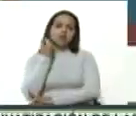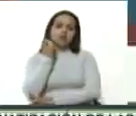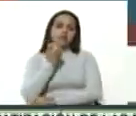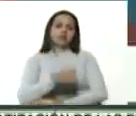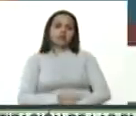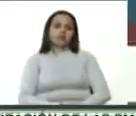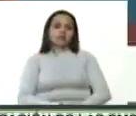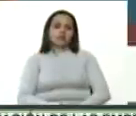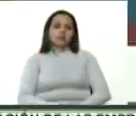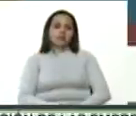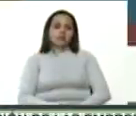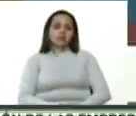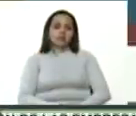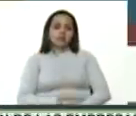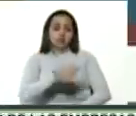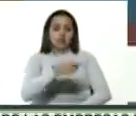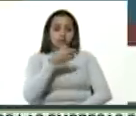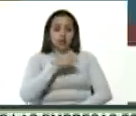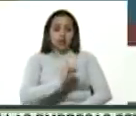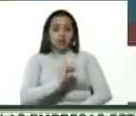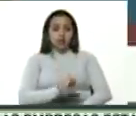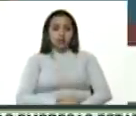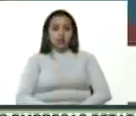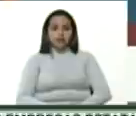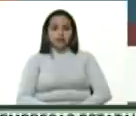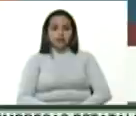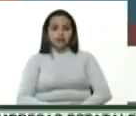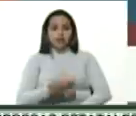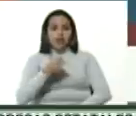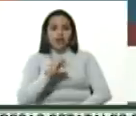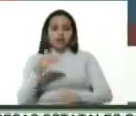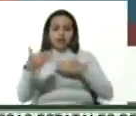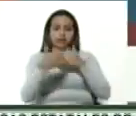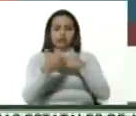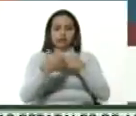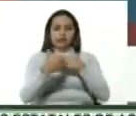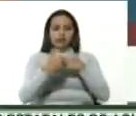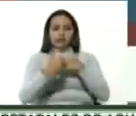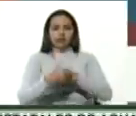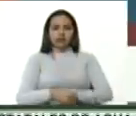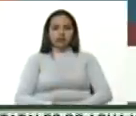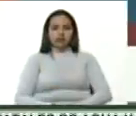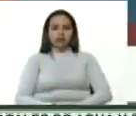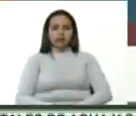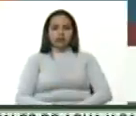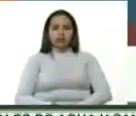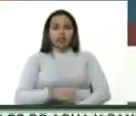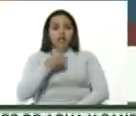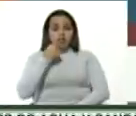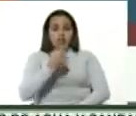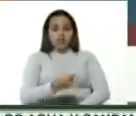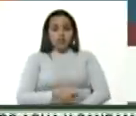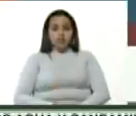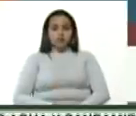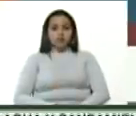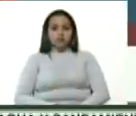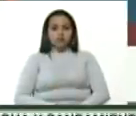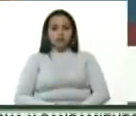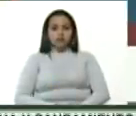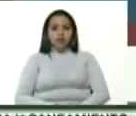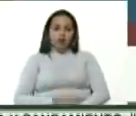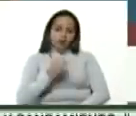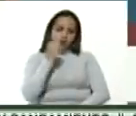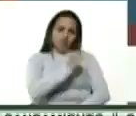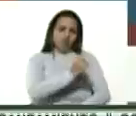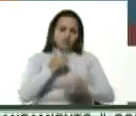y esto lo confiesan de alguna manera. Es un ataque, por eso lo calificamos como delito de lesa humanidad, un